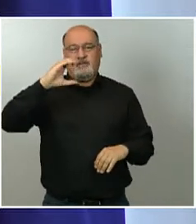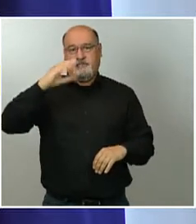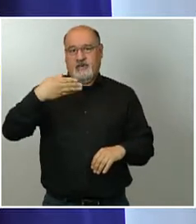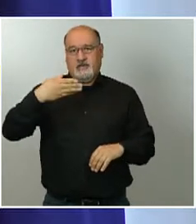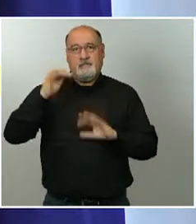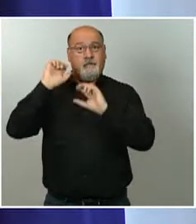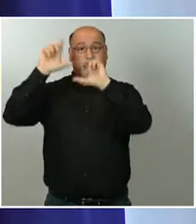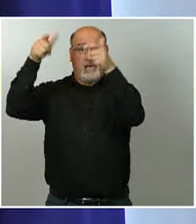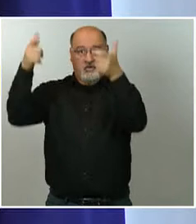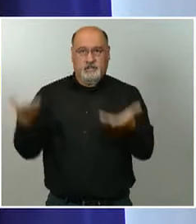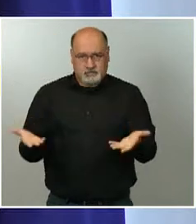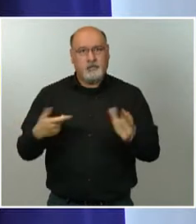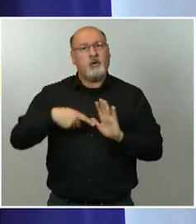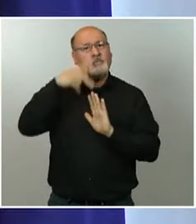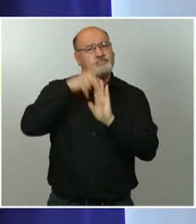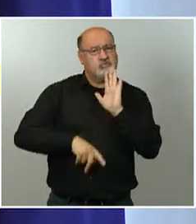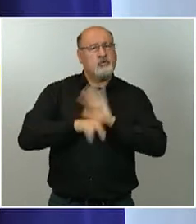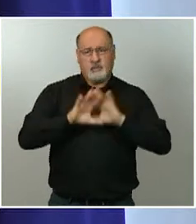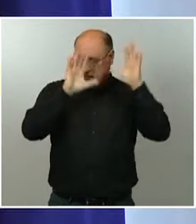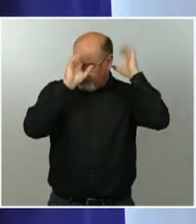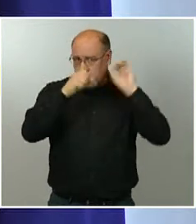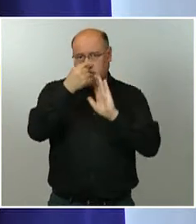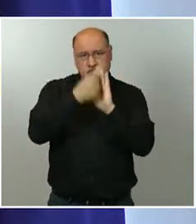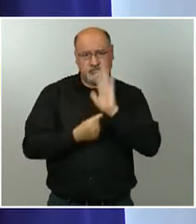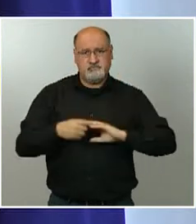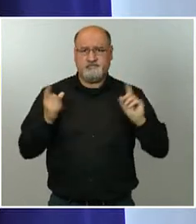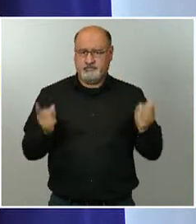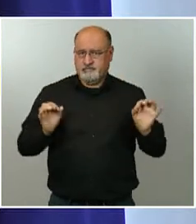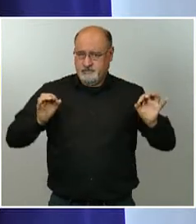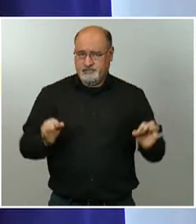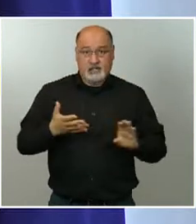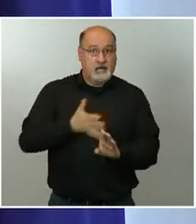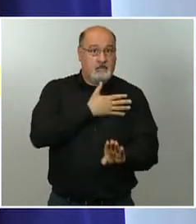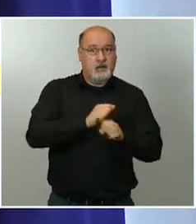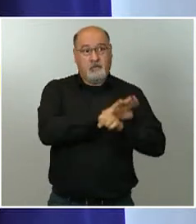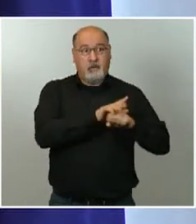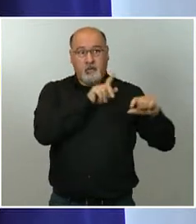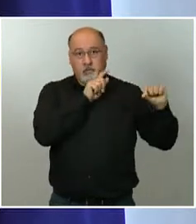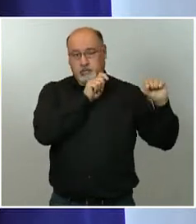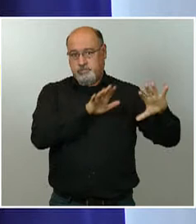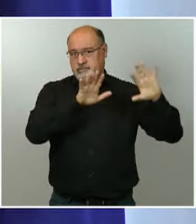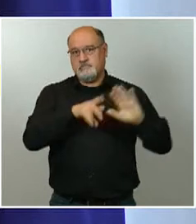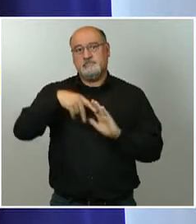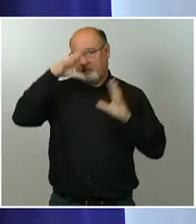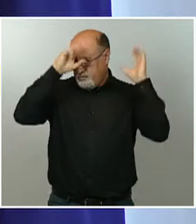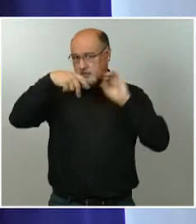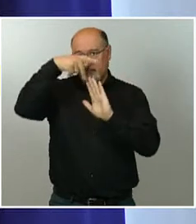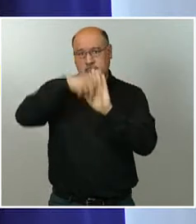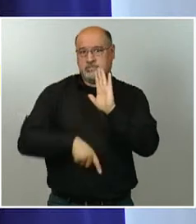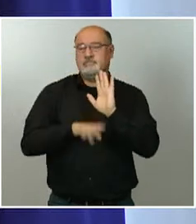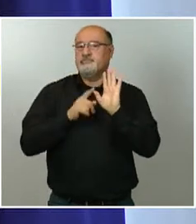siguiendo los criterios que venimos siguiendo desde que se originó esta pandemia, que son criterios basados en la prudencia,